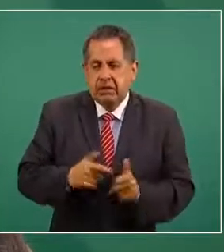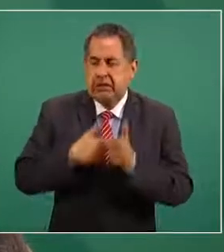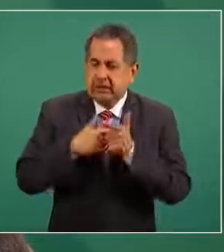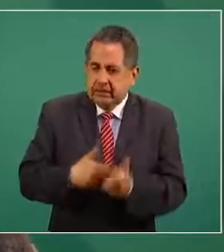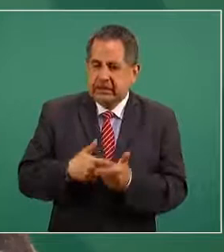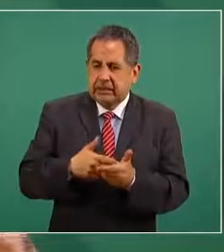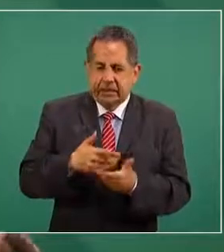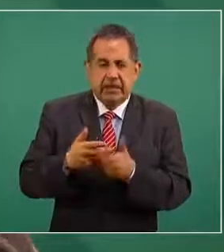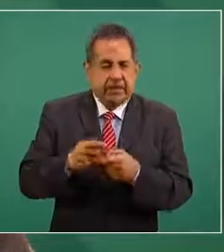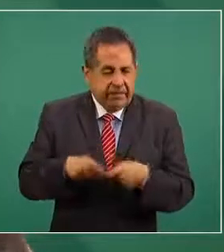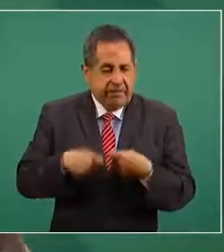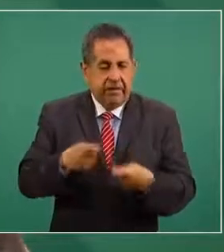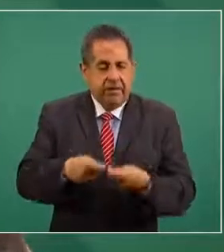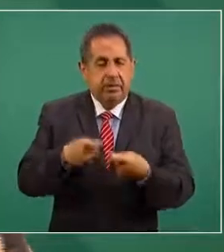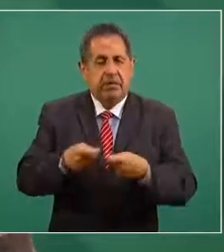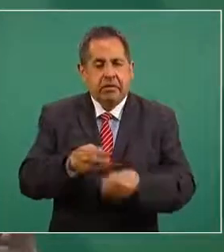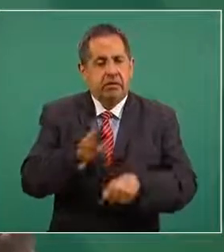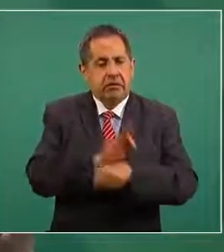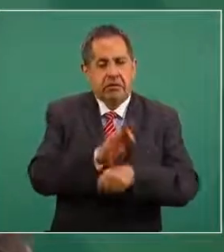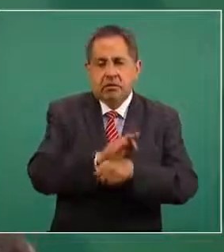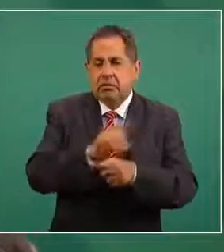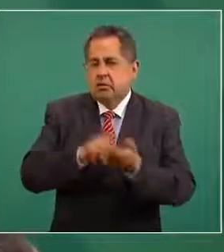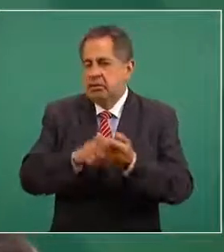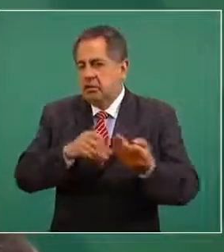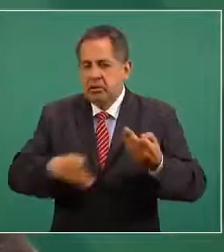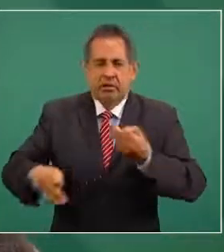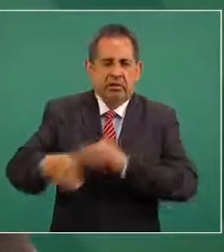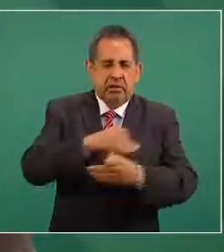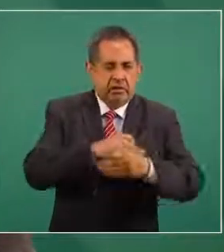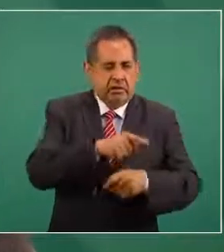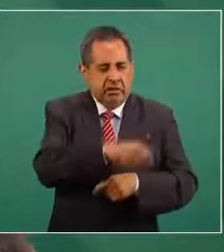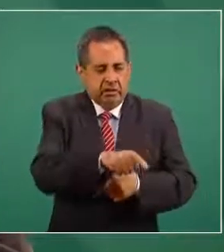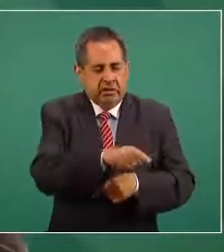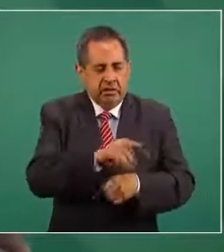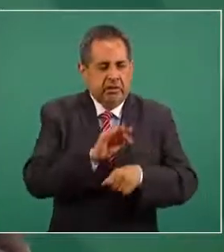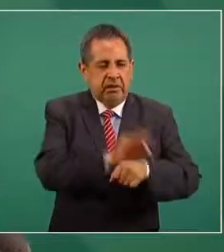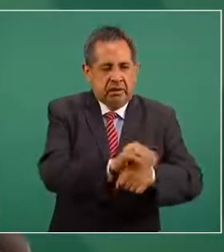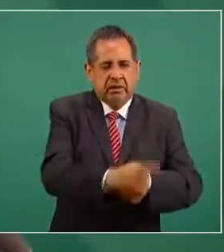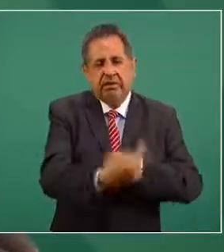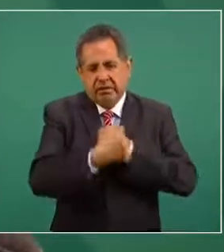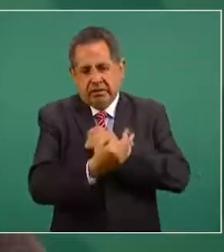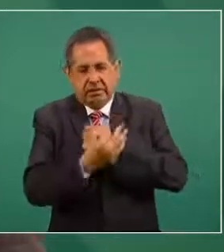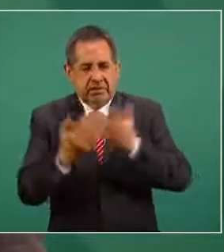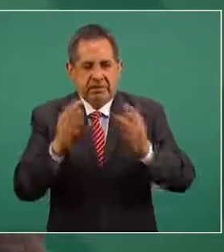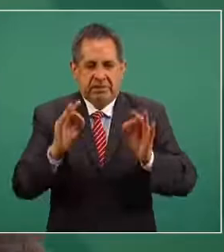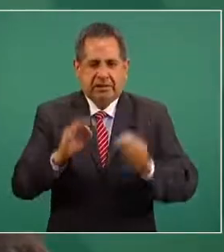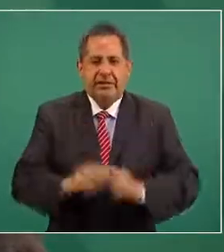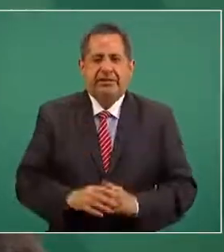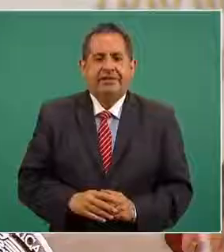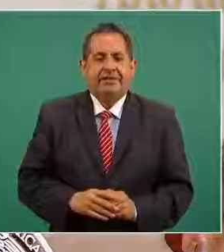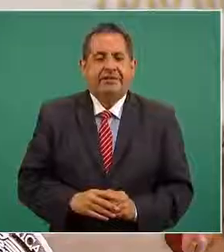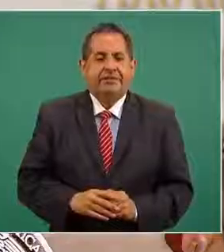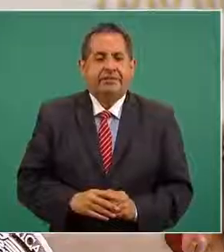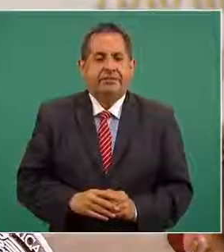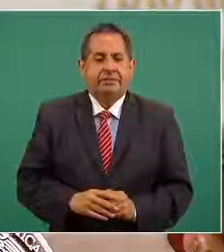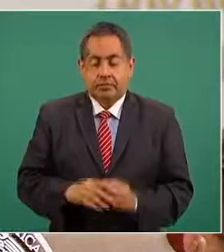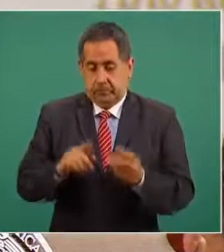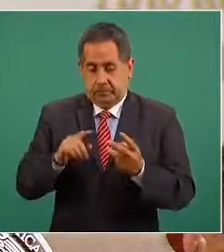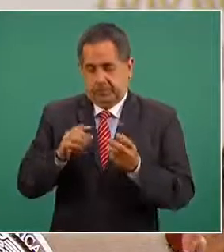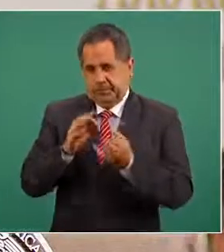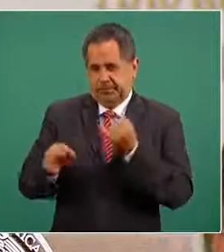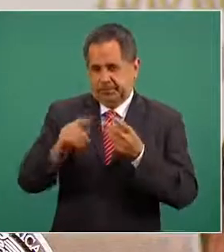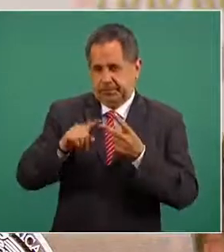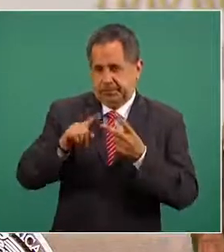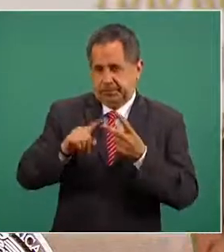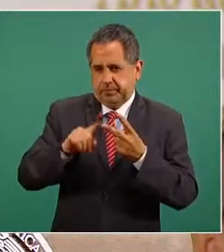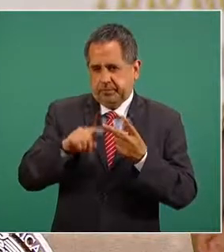garantizar proteger a quienes nos protegen y un último elemento ya se comentaba también en